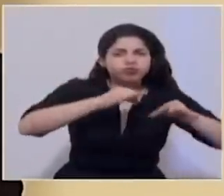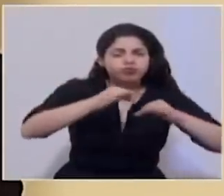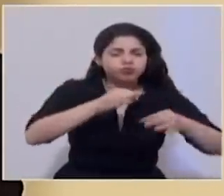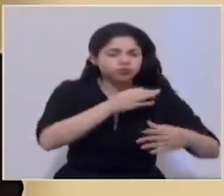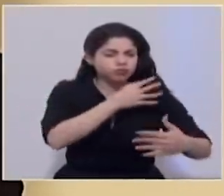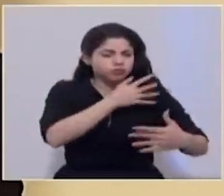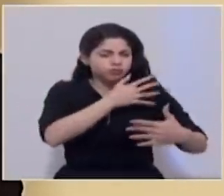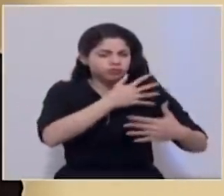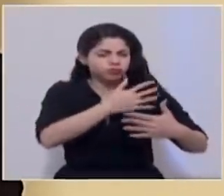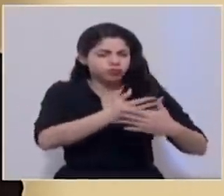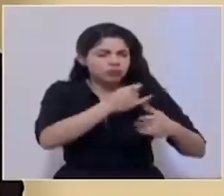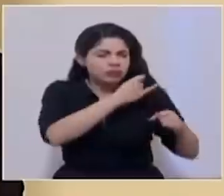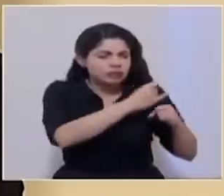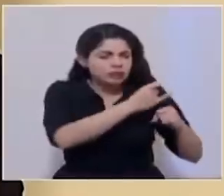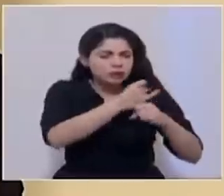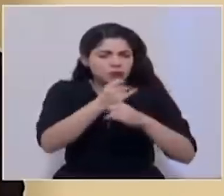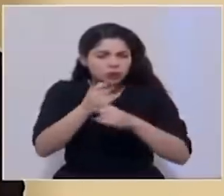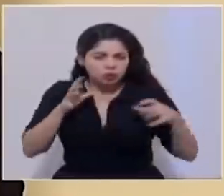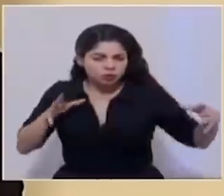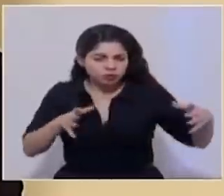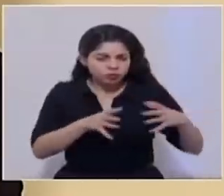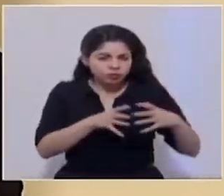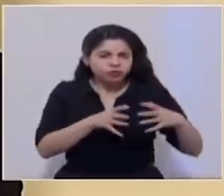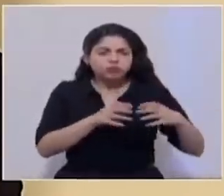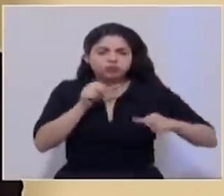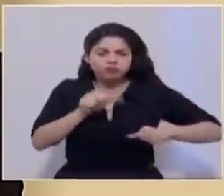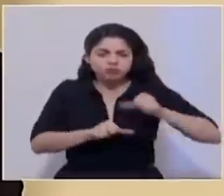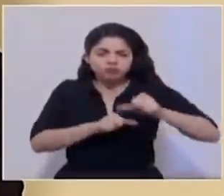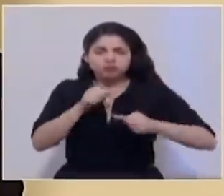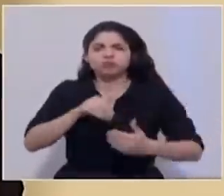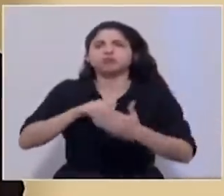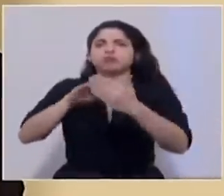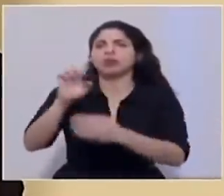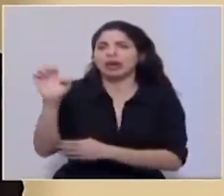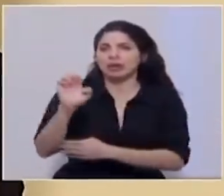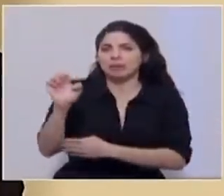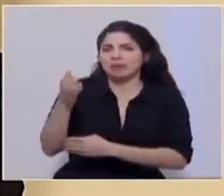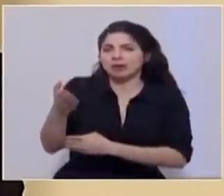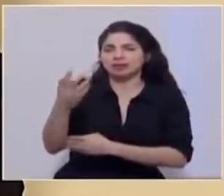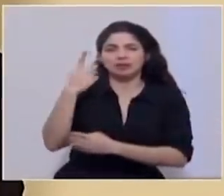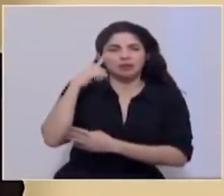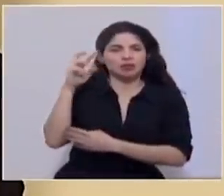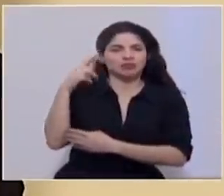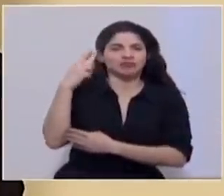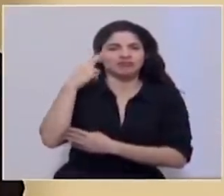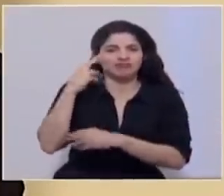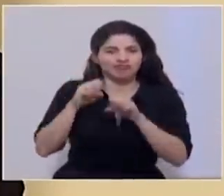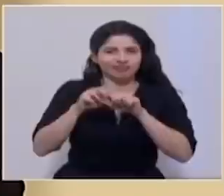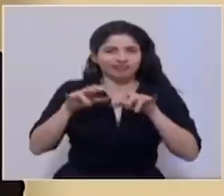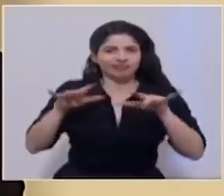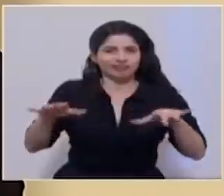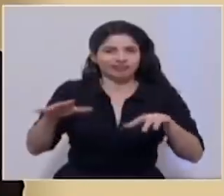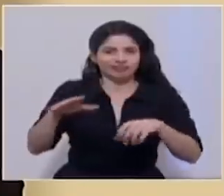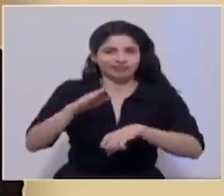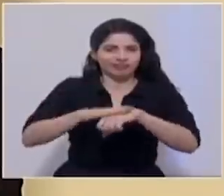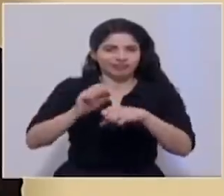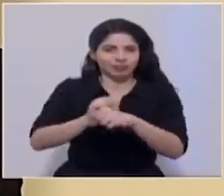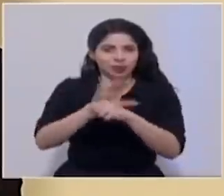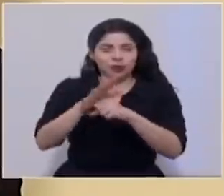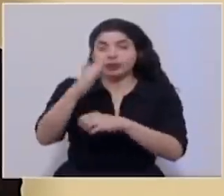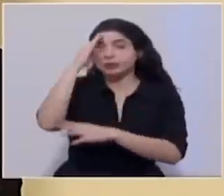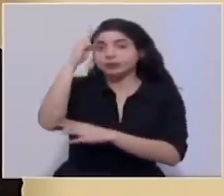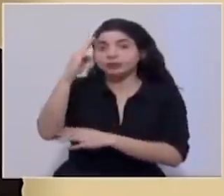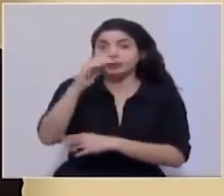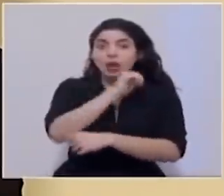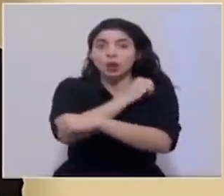interinstitucionales y conjuntos para combatir la emergencia nacional a raíz de la pandemia provocada por el COVID-19. Le damos